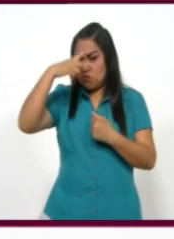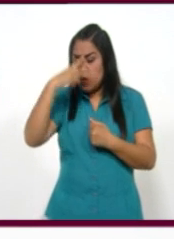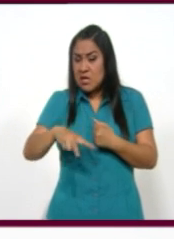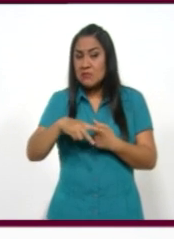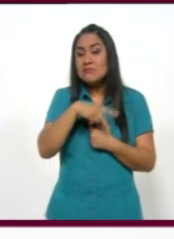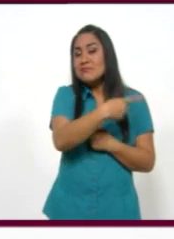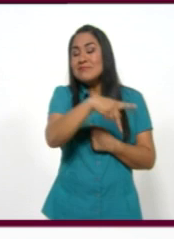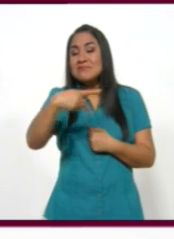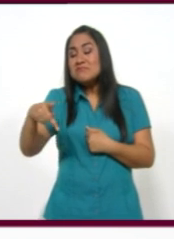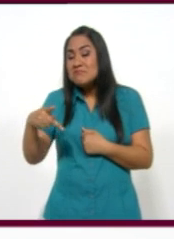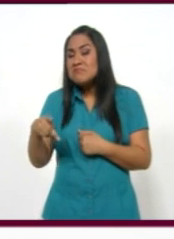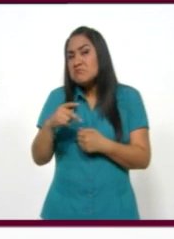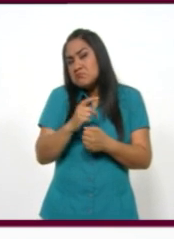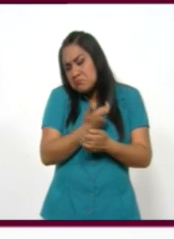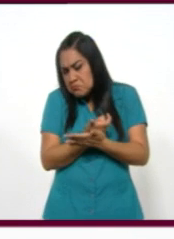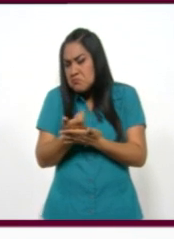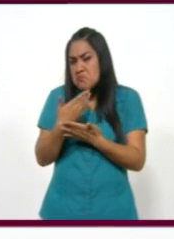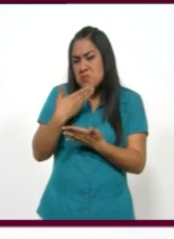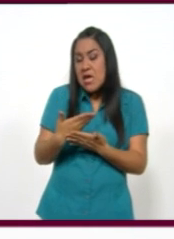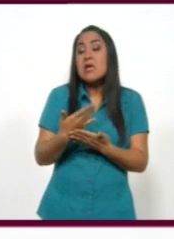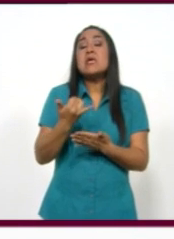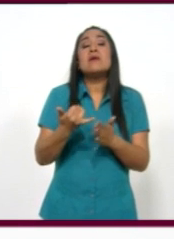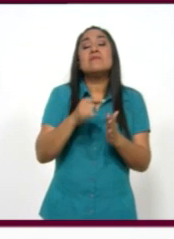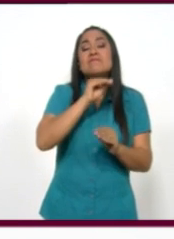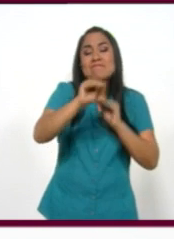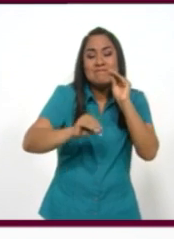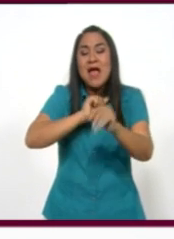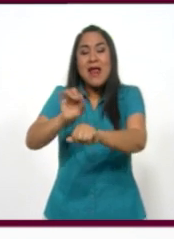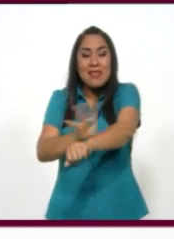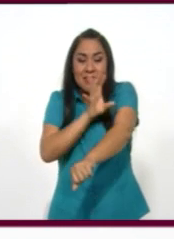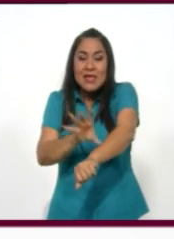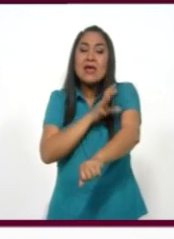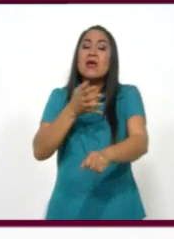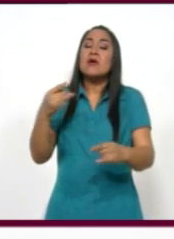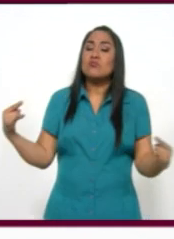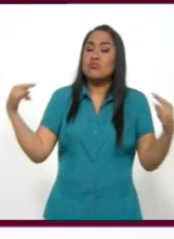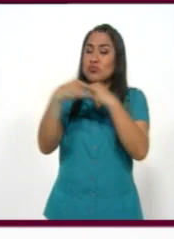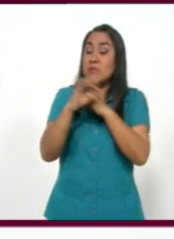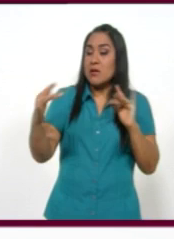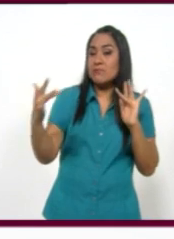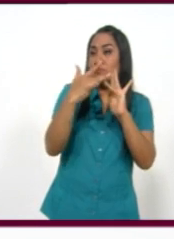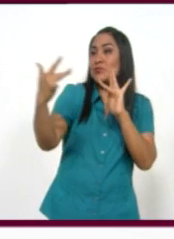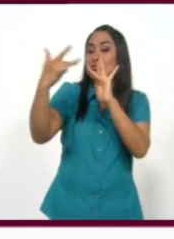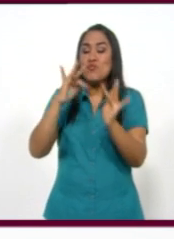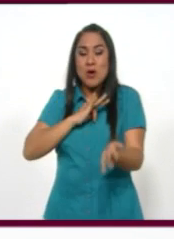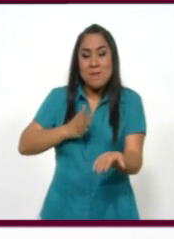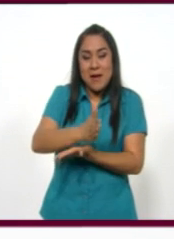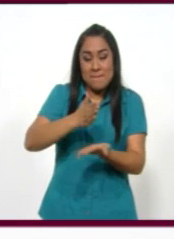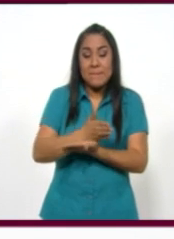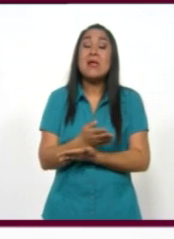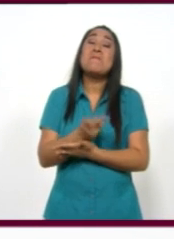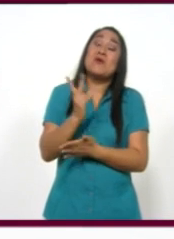ingreso no despreciable. Y la infraestructura de electricidad y de carreteras para conectar al país. Lo